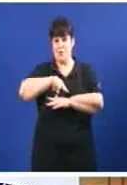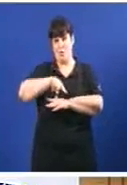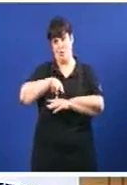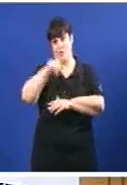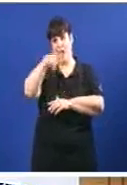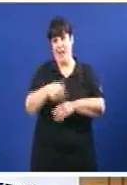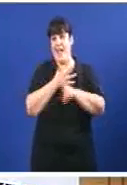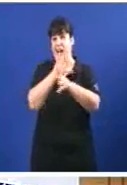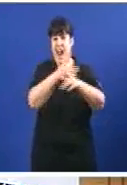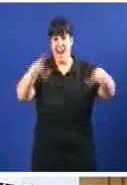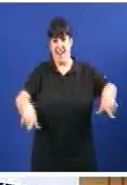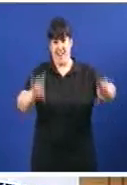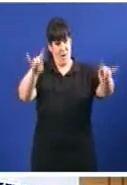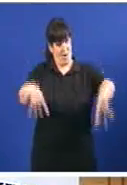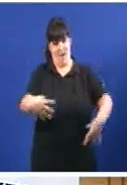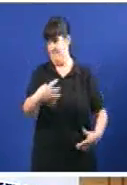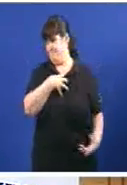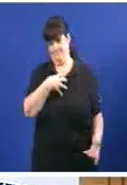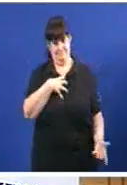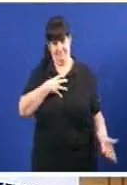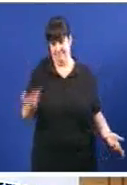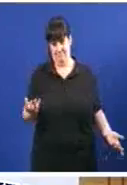colexo Señorías